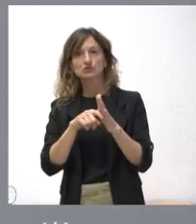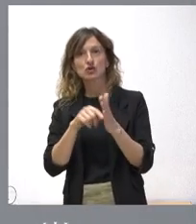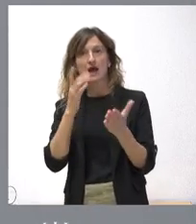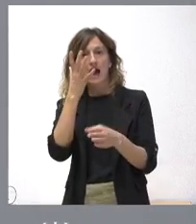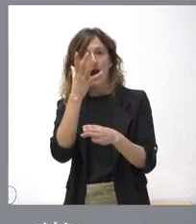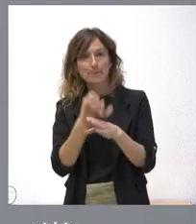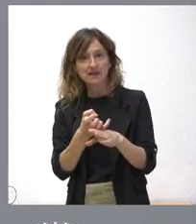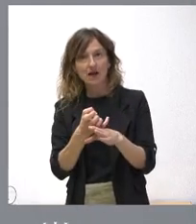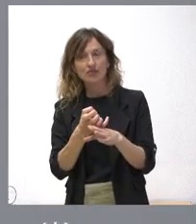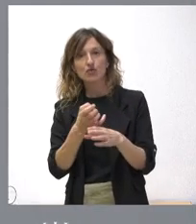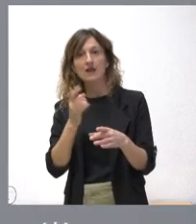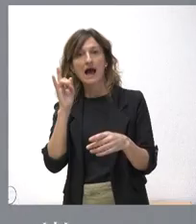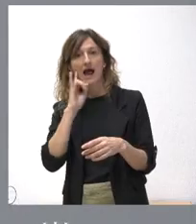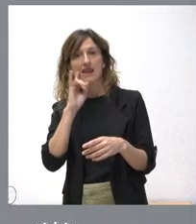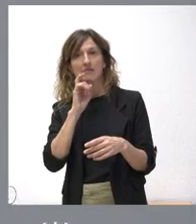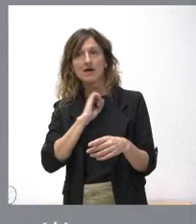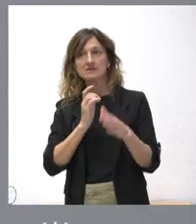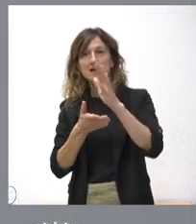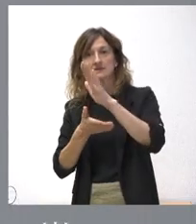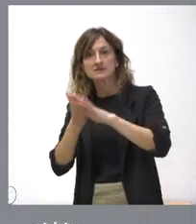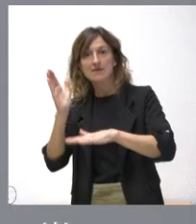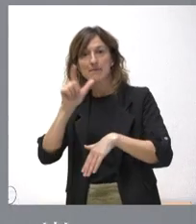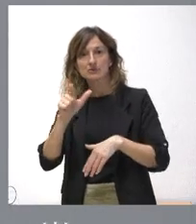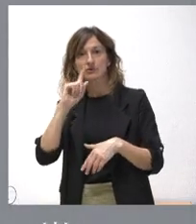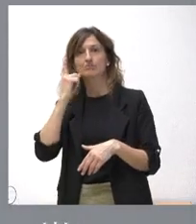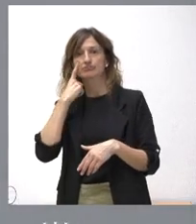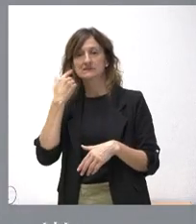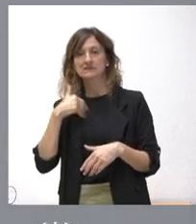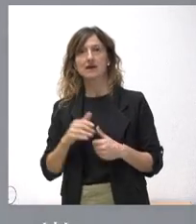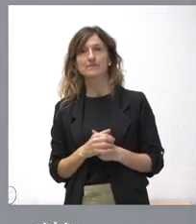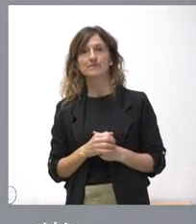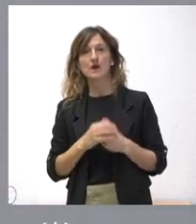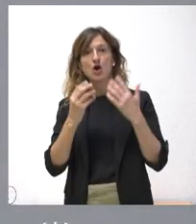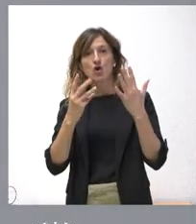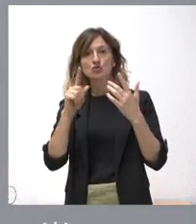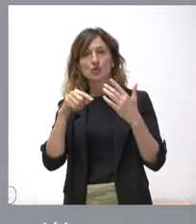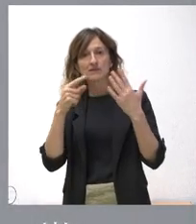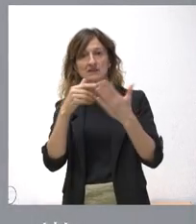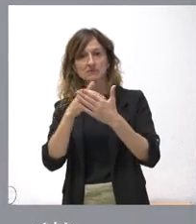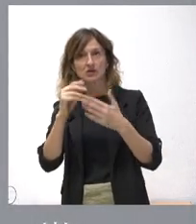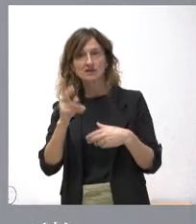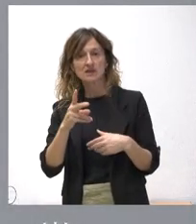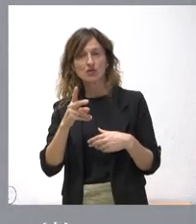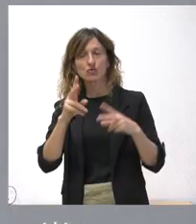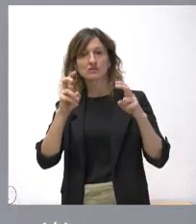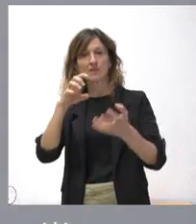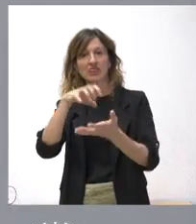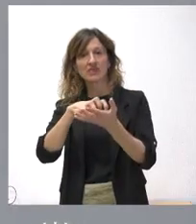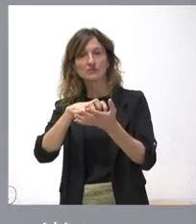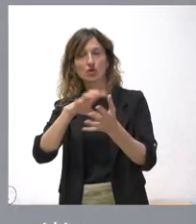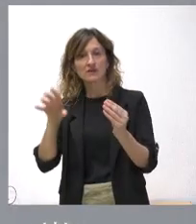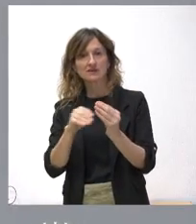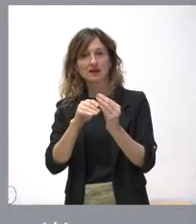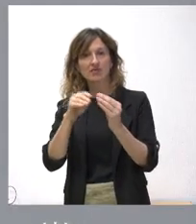y reducir alarmas que notifican las salidas de estos residentes. 8,6 millones de euros para la ampliación del Centro Integrado de